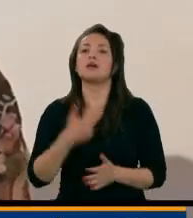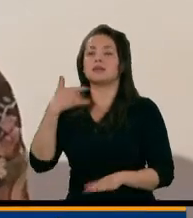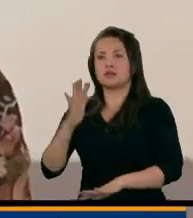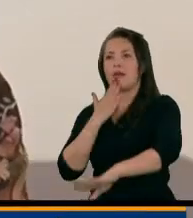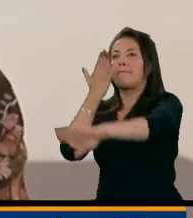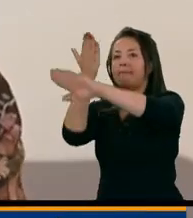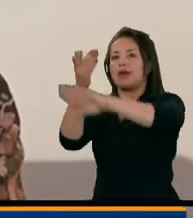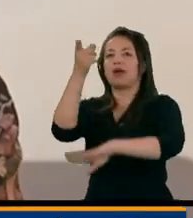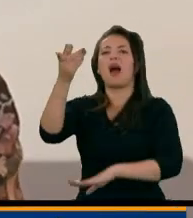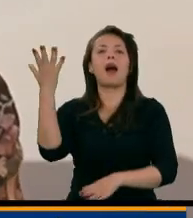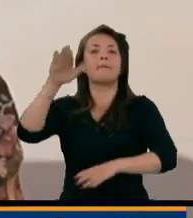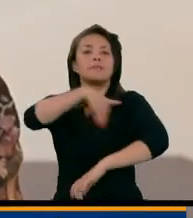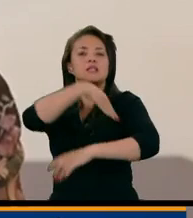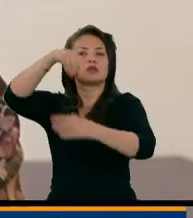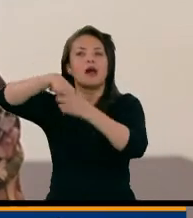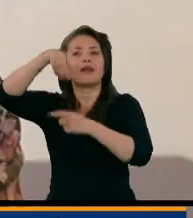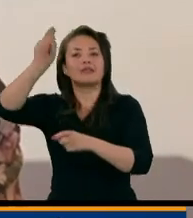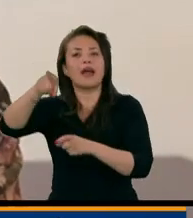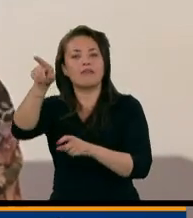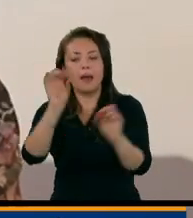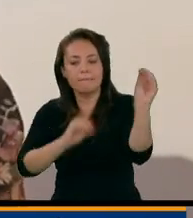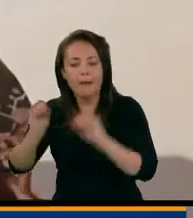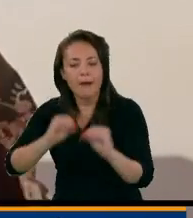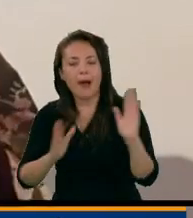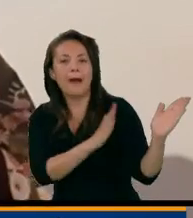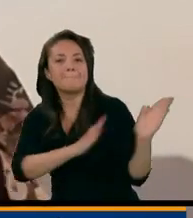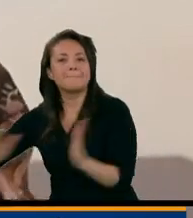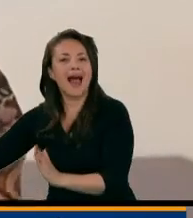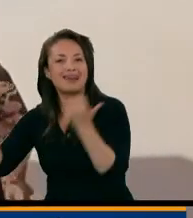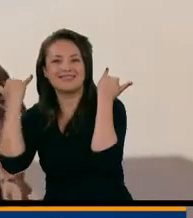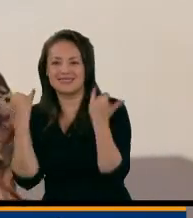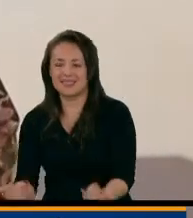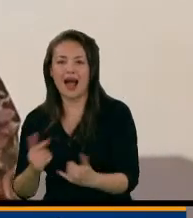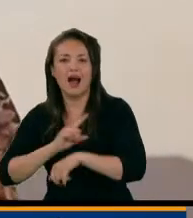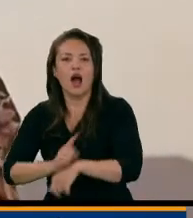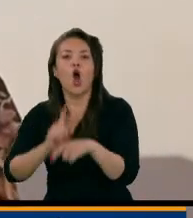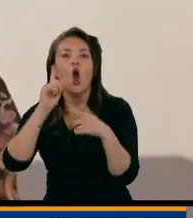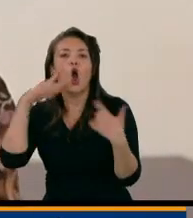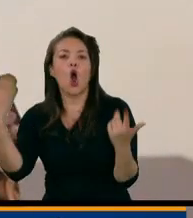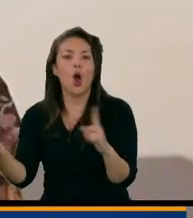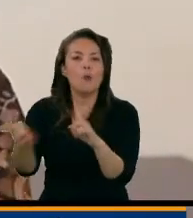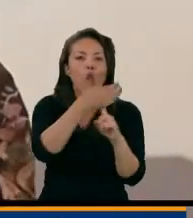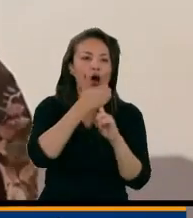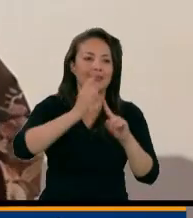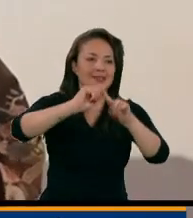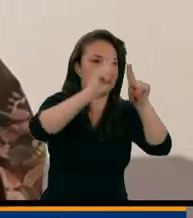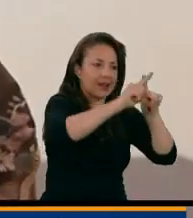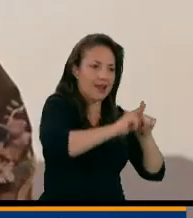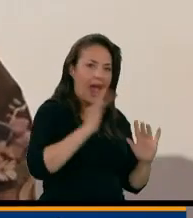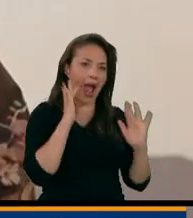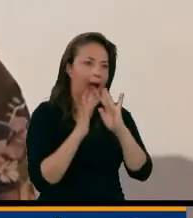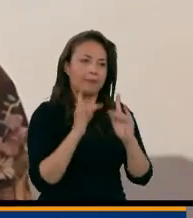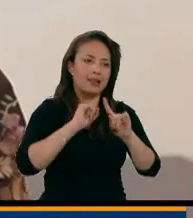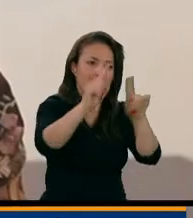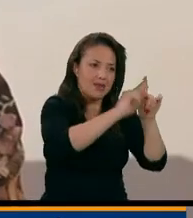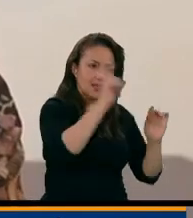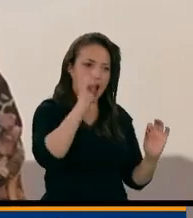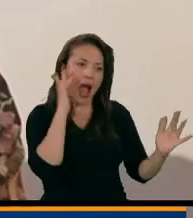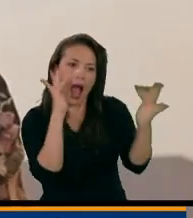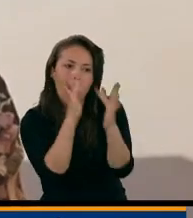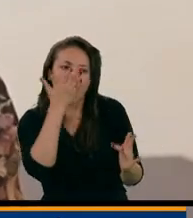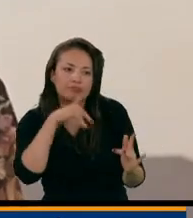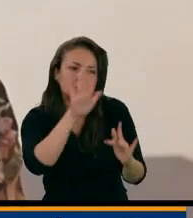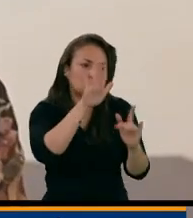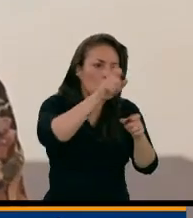que estableciera un plan de acción inmediato con las medidas de protección diferenciadas que permitan a estos